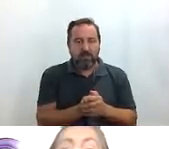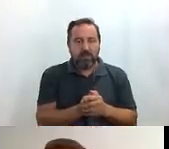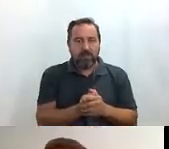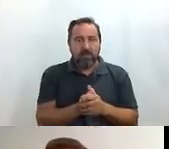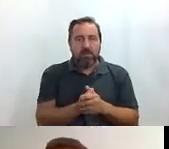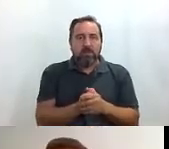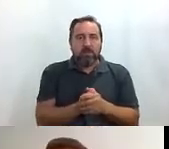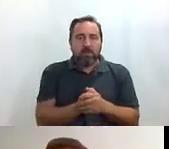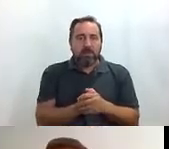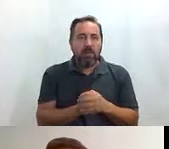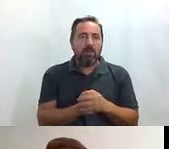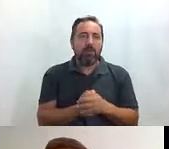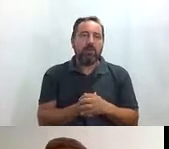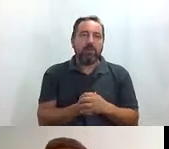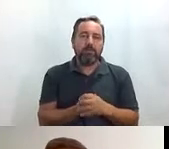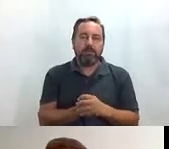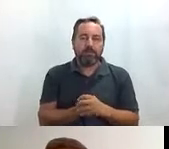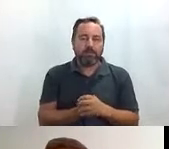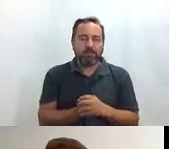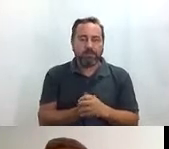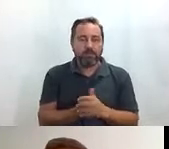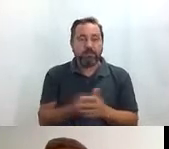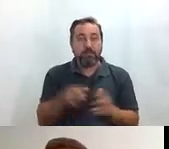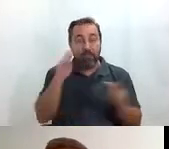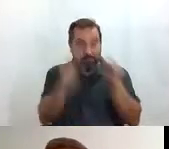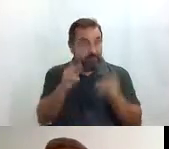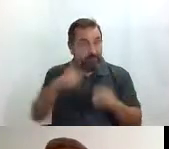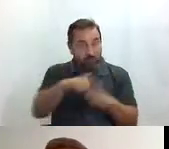A ver. ¿Lo estáis viendo?